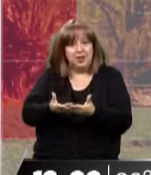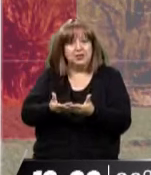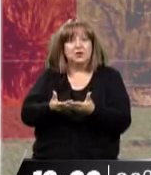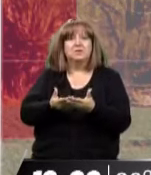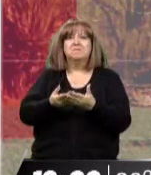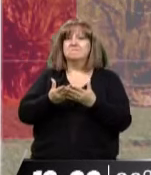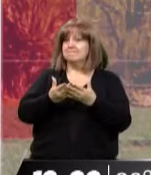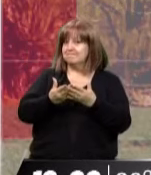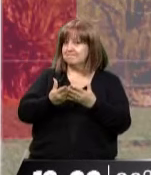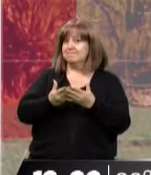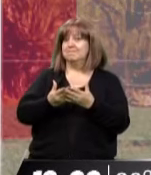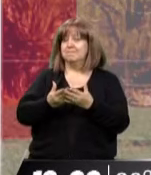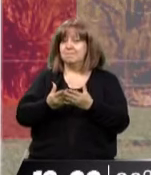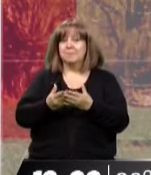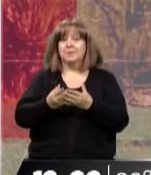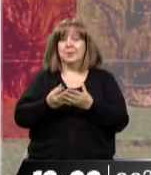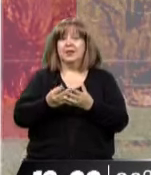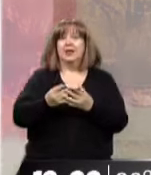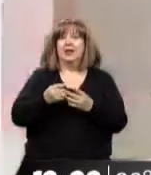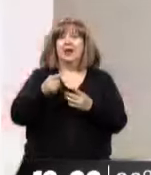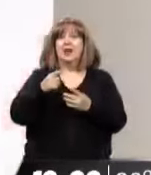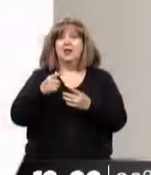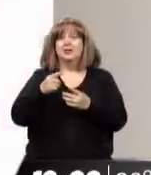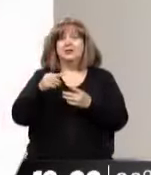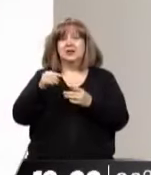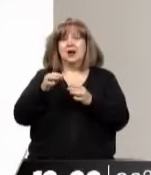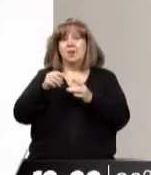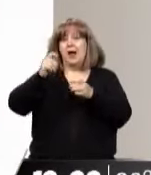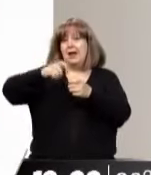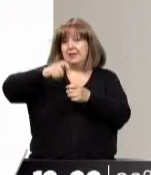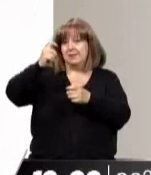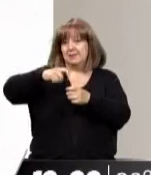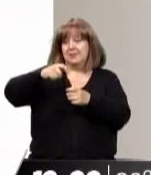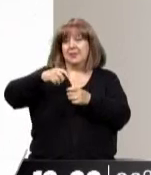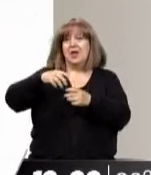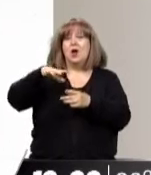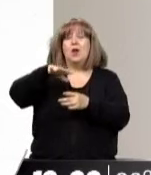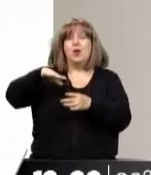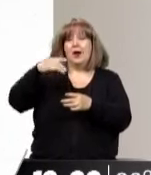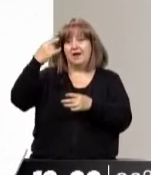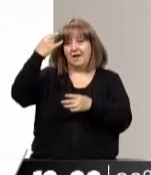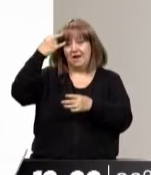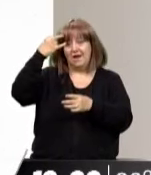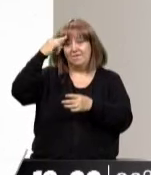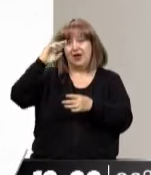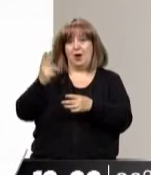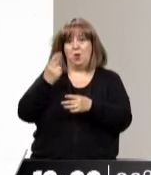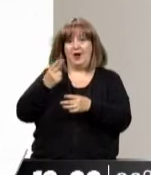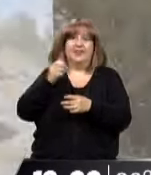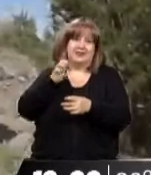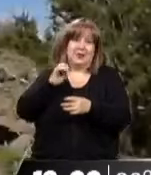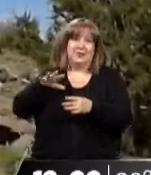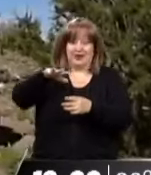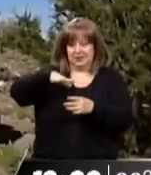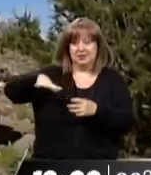existen los límites geográficos que dividen un departamento y el otro. Son grandes yacimientos. Como Vaca Muerta tiene una fuerte